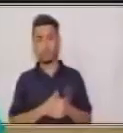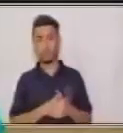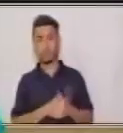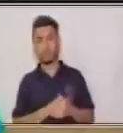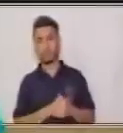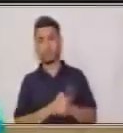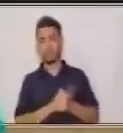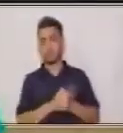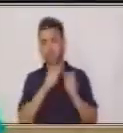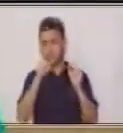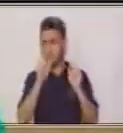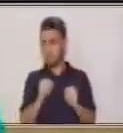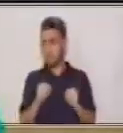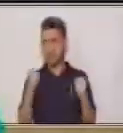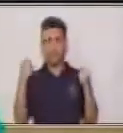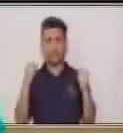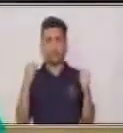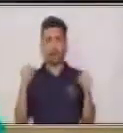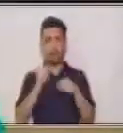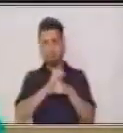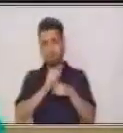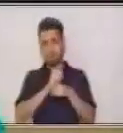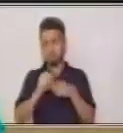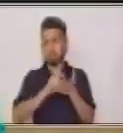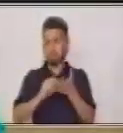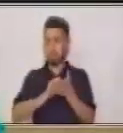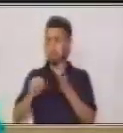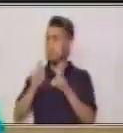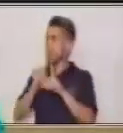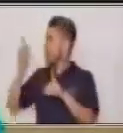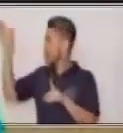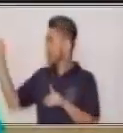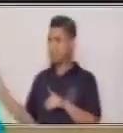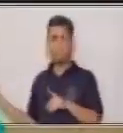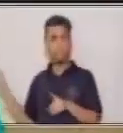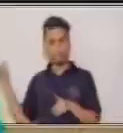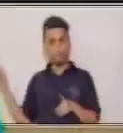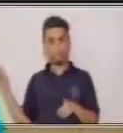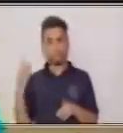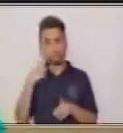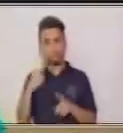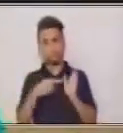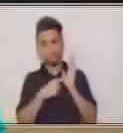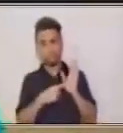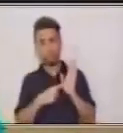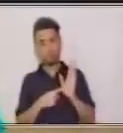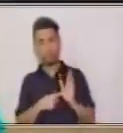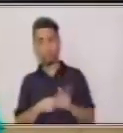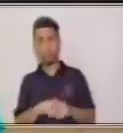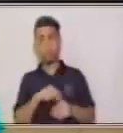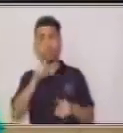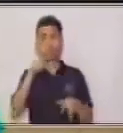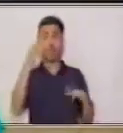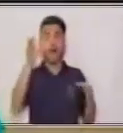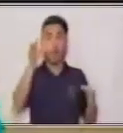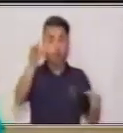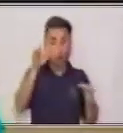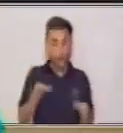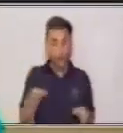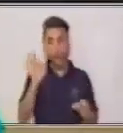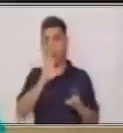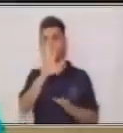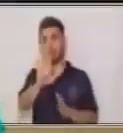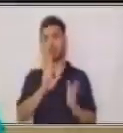puedes trabajar ejercicios como estos que te presenté el día de hoy en una hoja o en tu